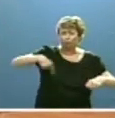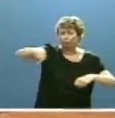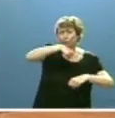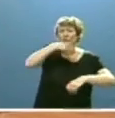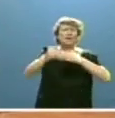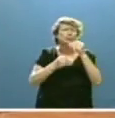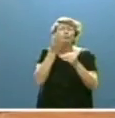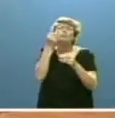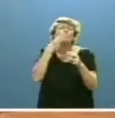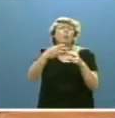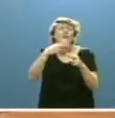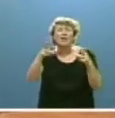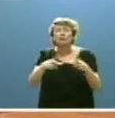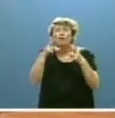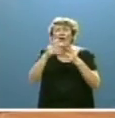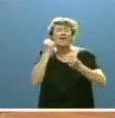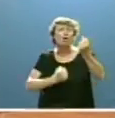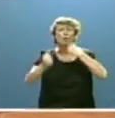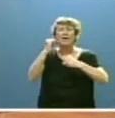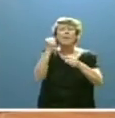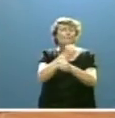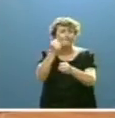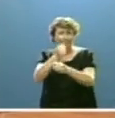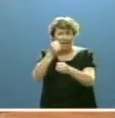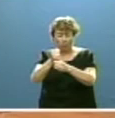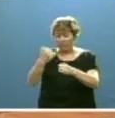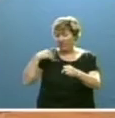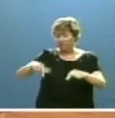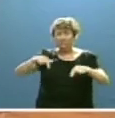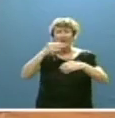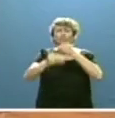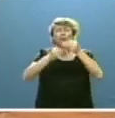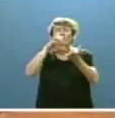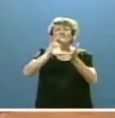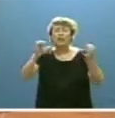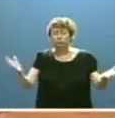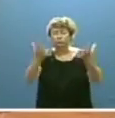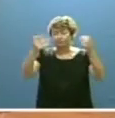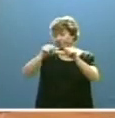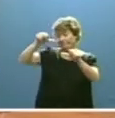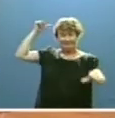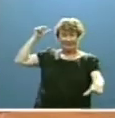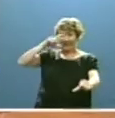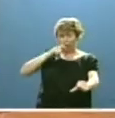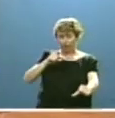muchas de las políticas sociales, económicas y de empleo que se han impulsado en Castilla y León durante los últimos años.